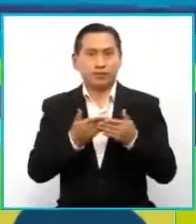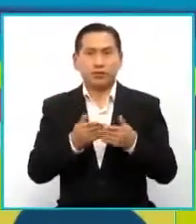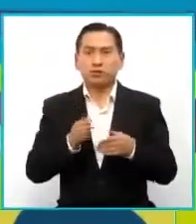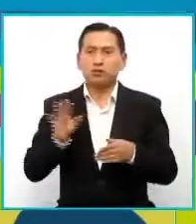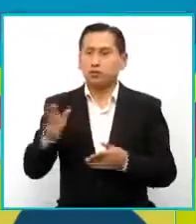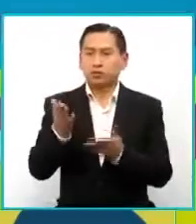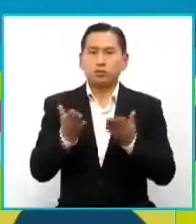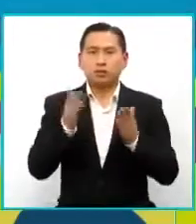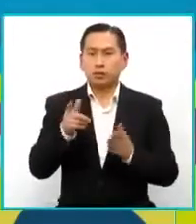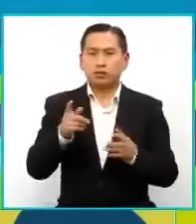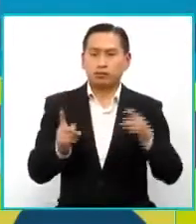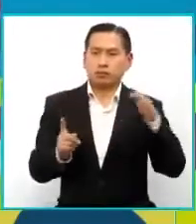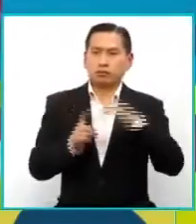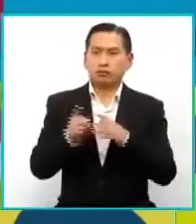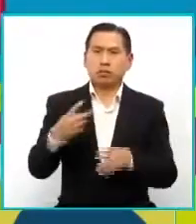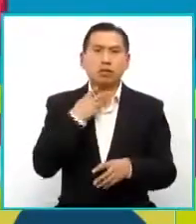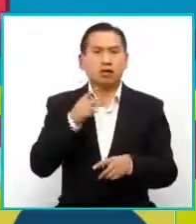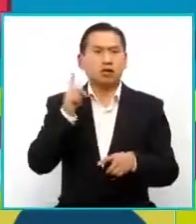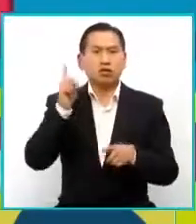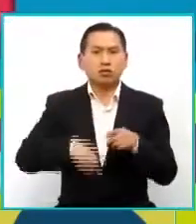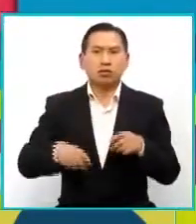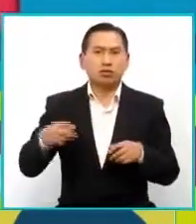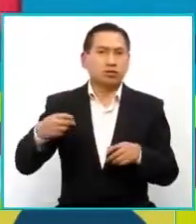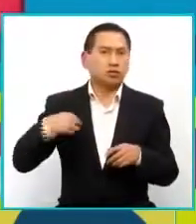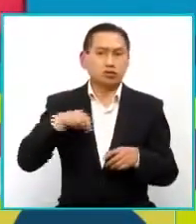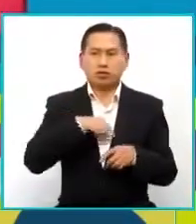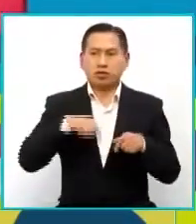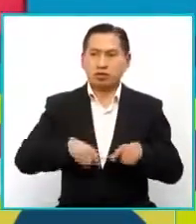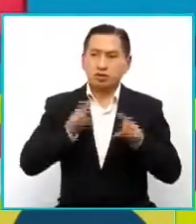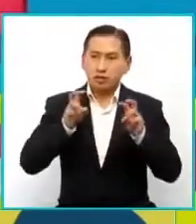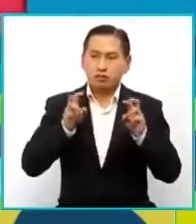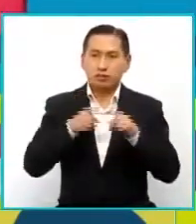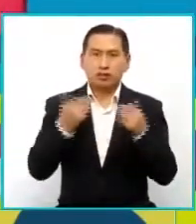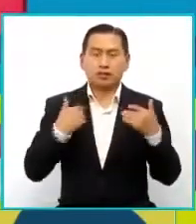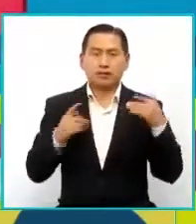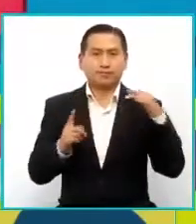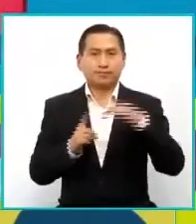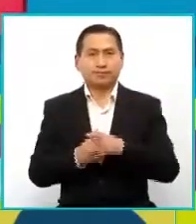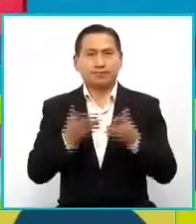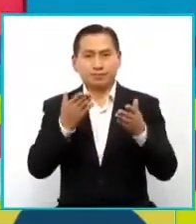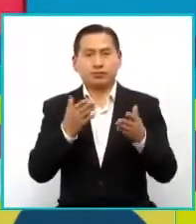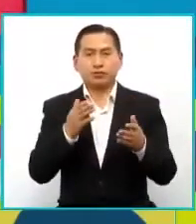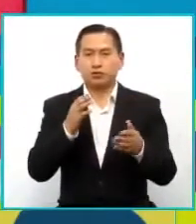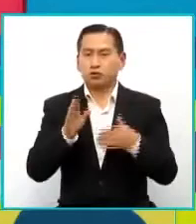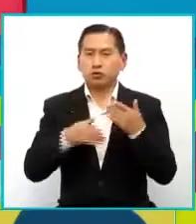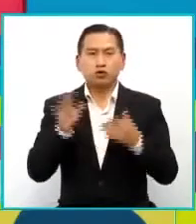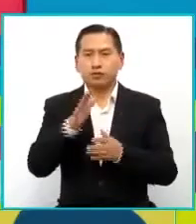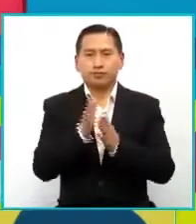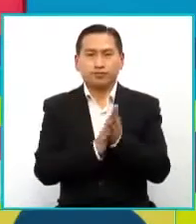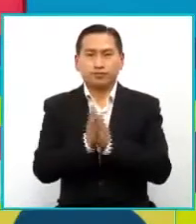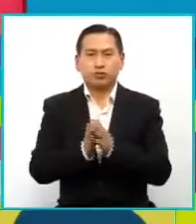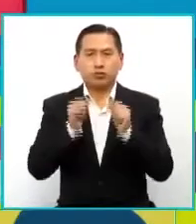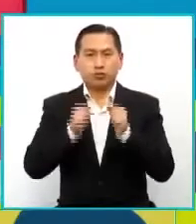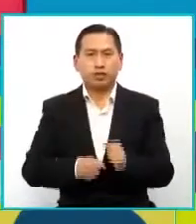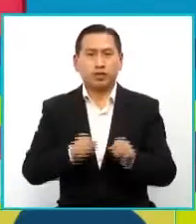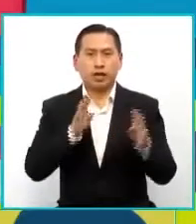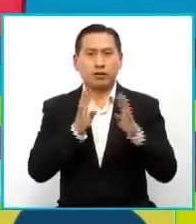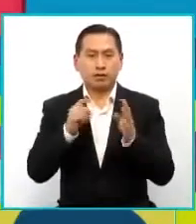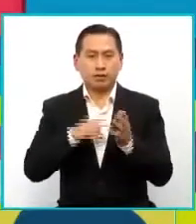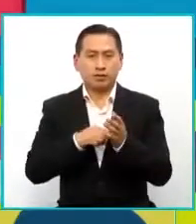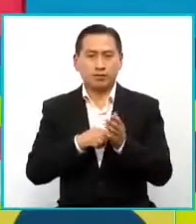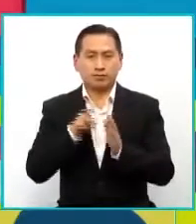invitados, les ocurre imprevistos que no podemos nosotros medir desde acá, pero está presente ahí y lo hace con todas las ganas de poder hablar de este